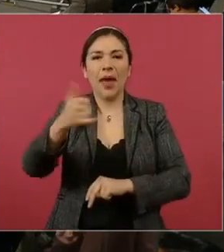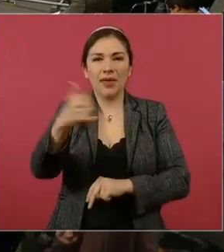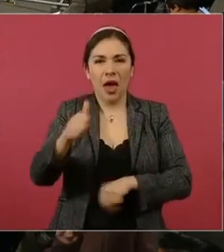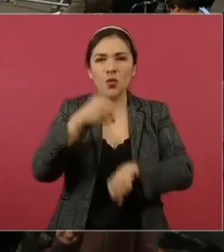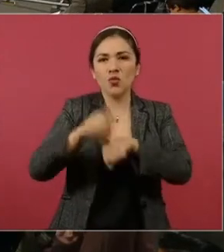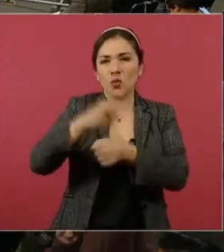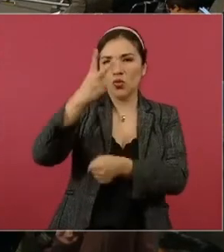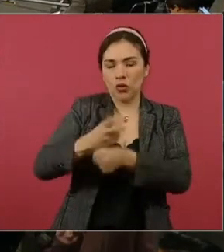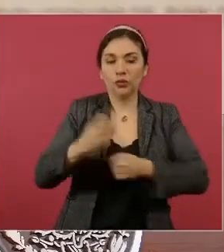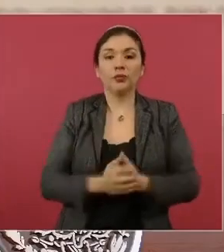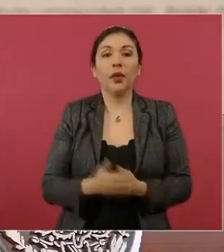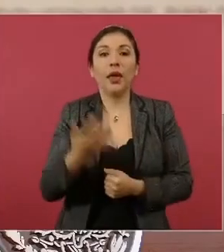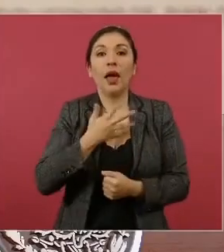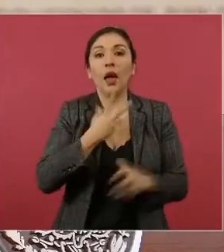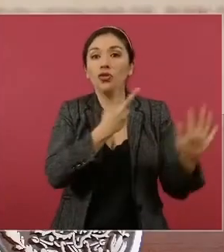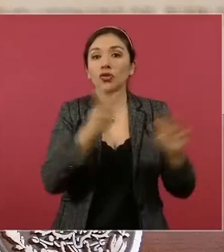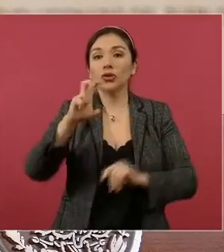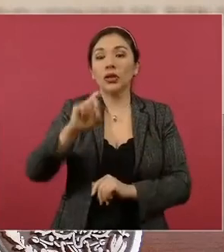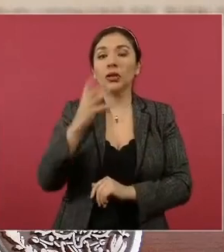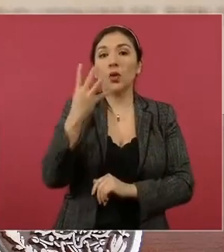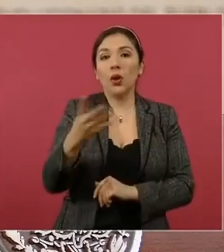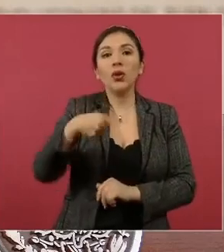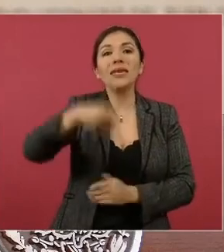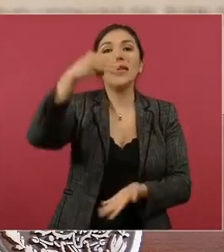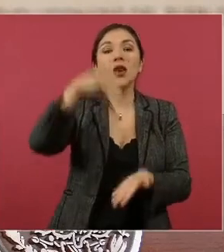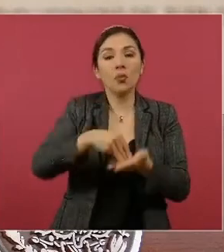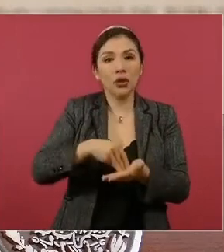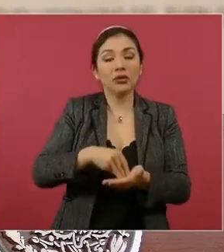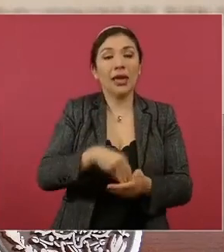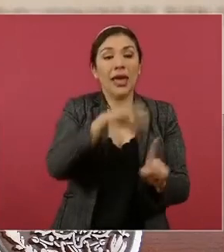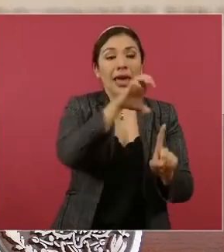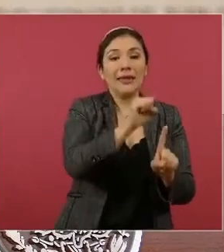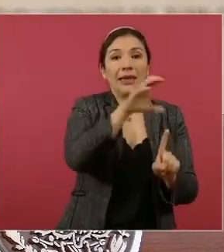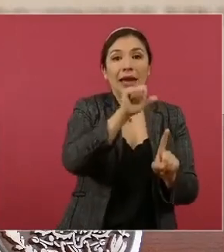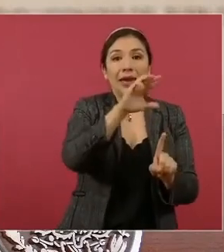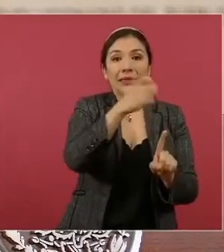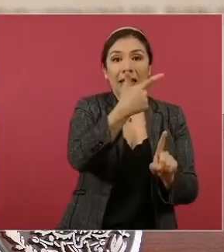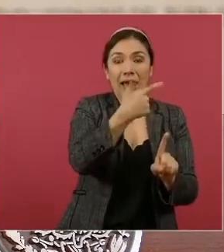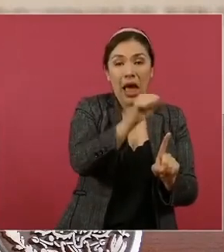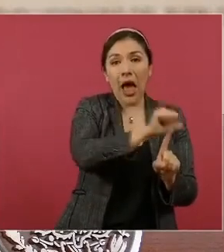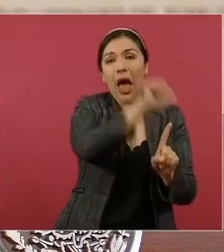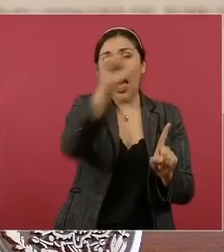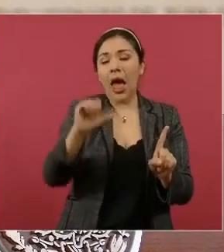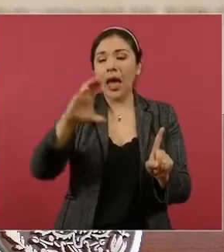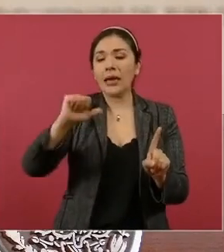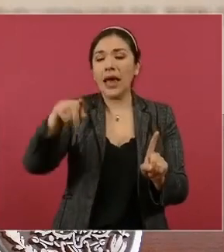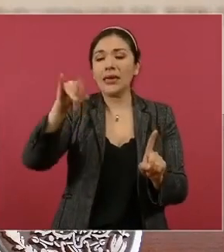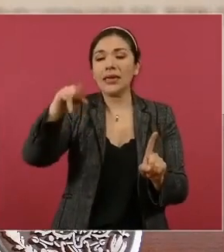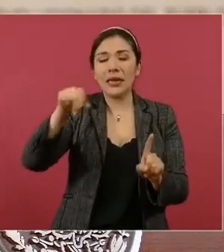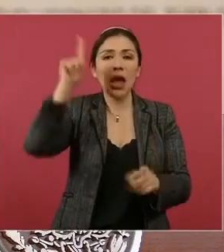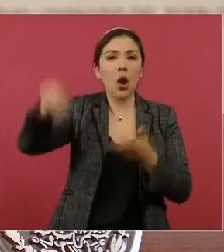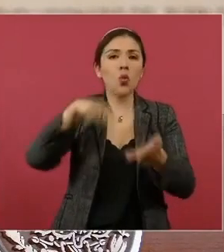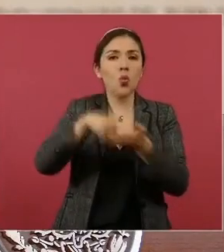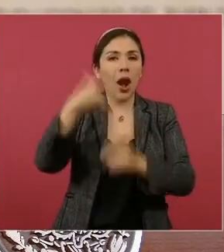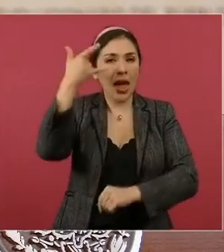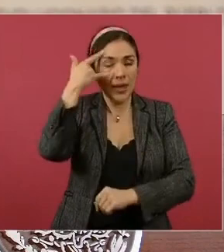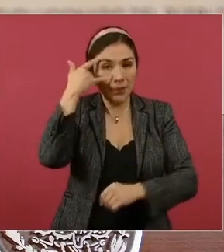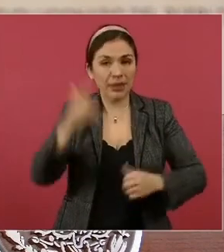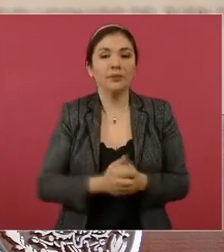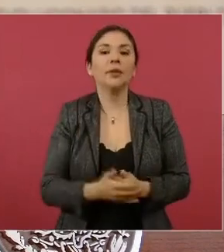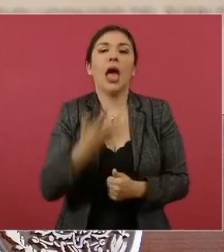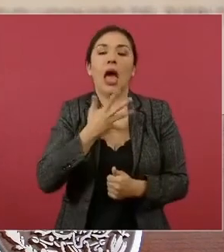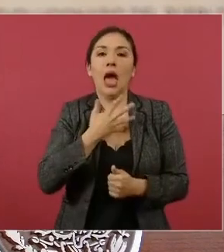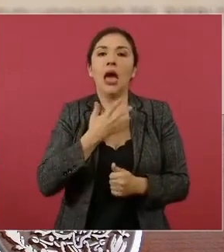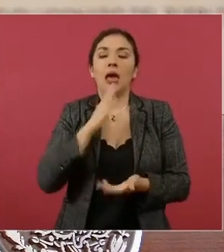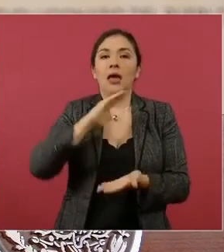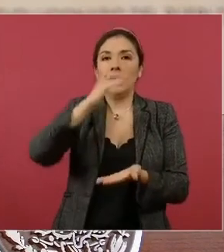Son 234 kilómetros de Escarcega, Calquini, en el estado de Campeche. Habrá una estación en Esná y otra en